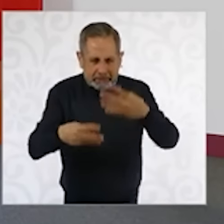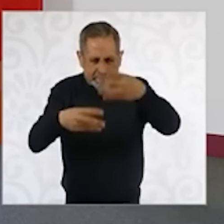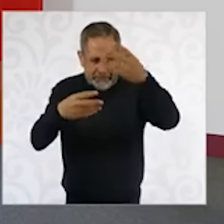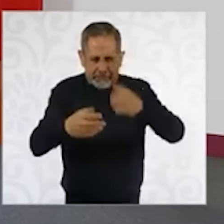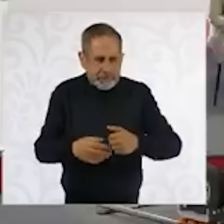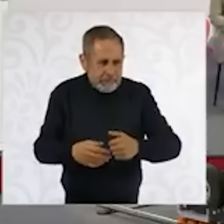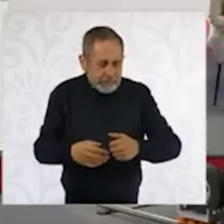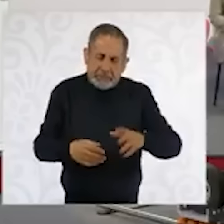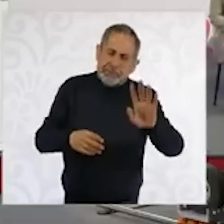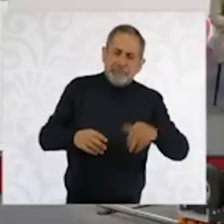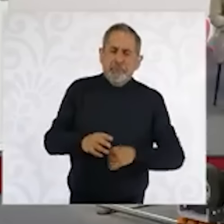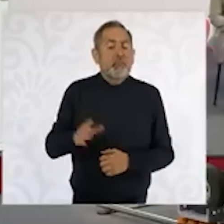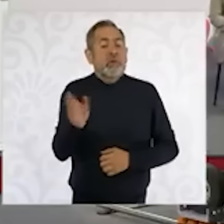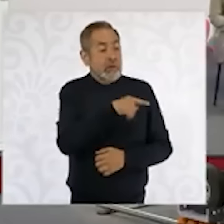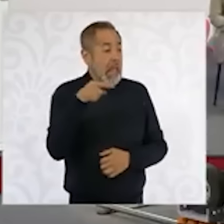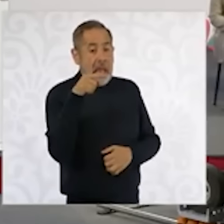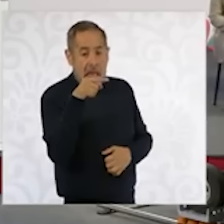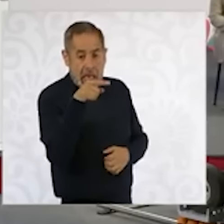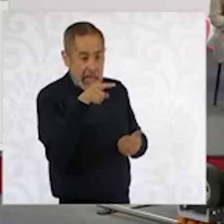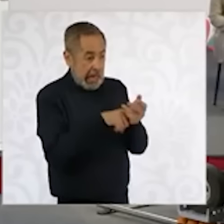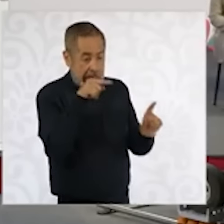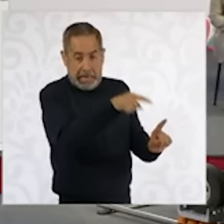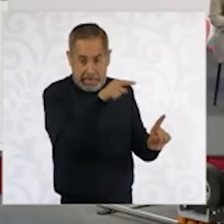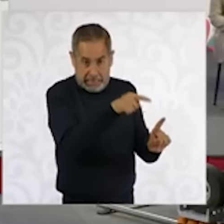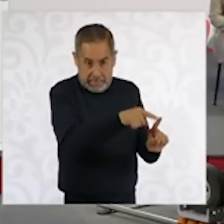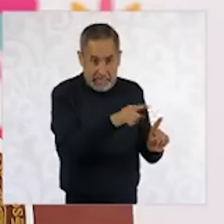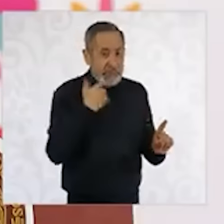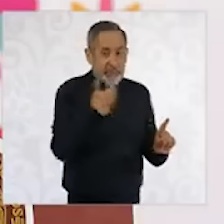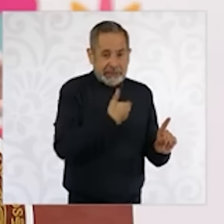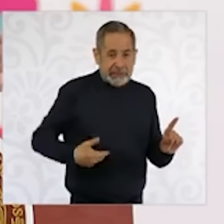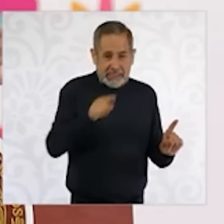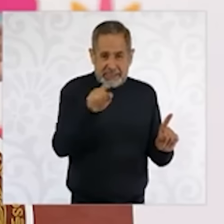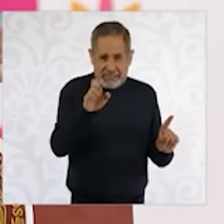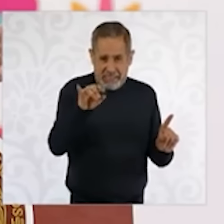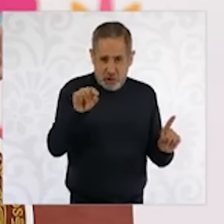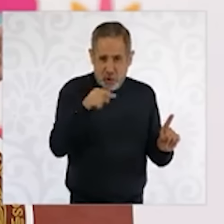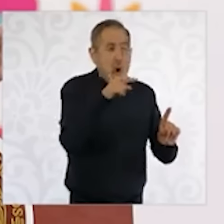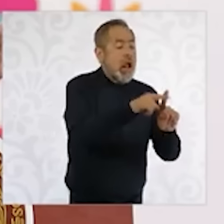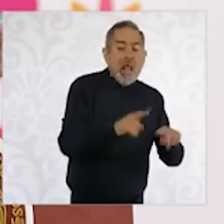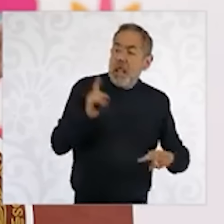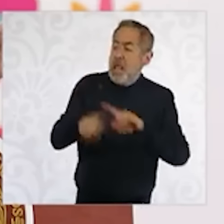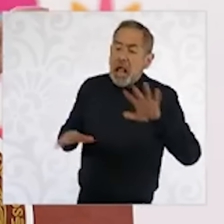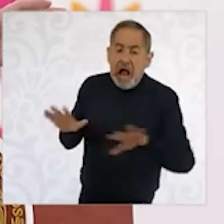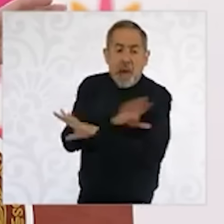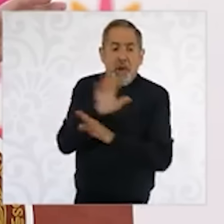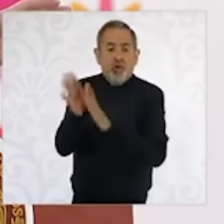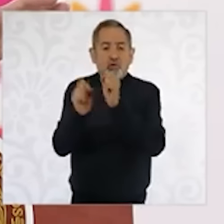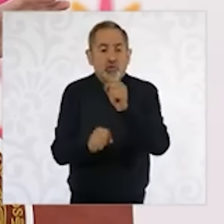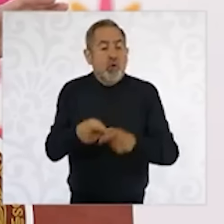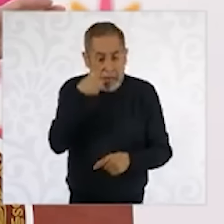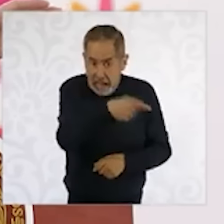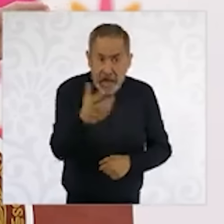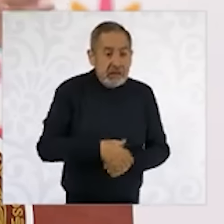Bueno, él cambia la Constitución, quita todos los ministros y